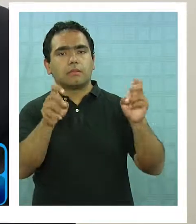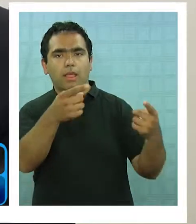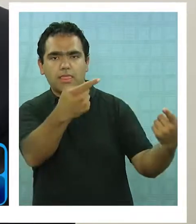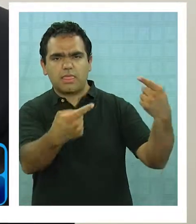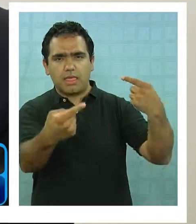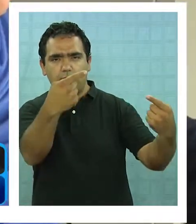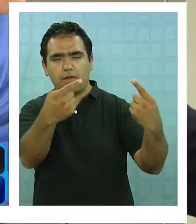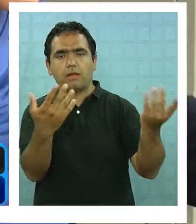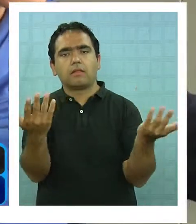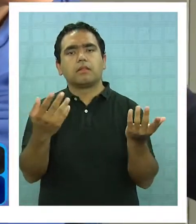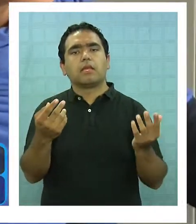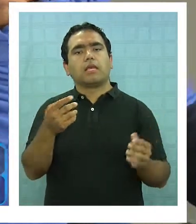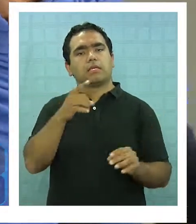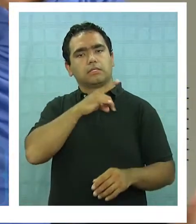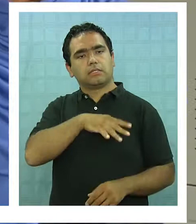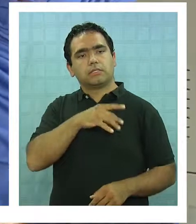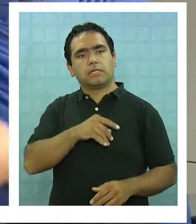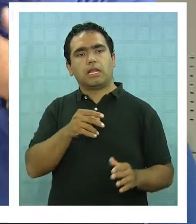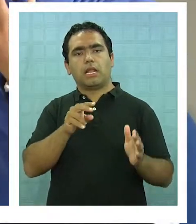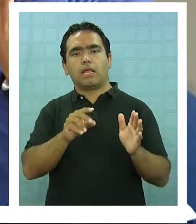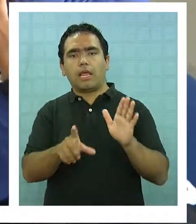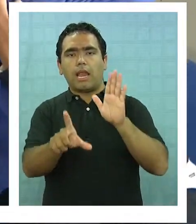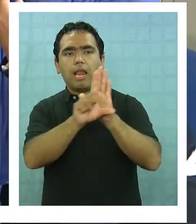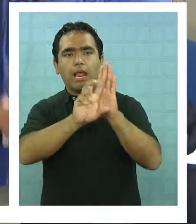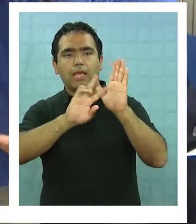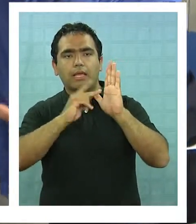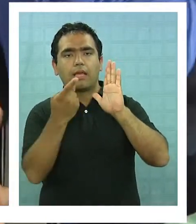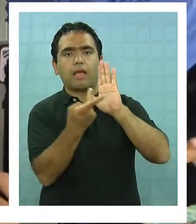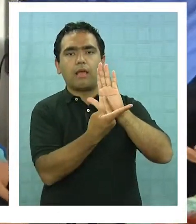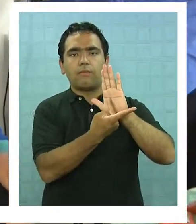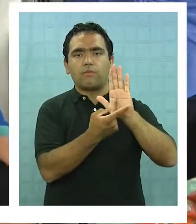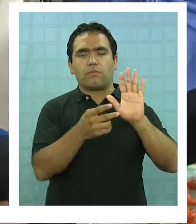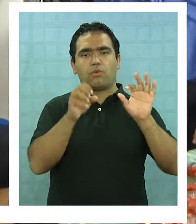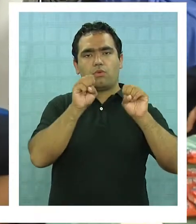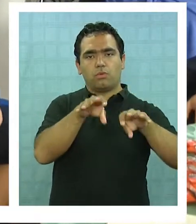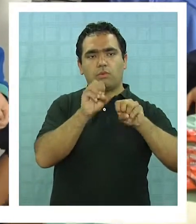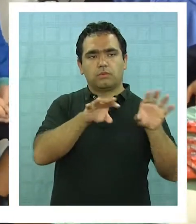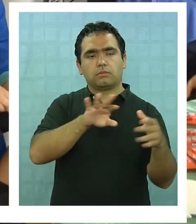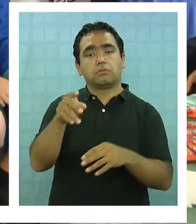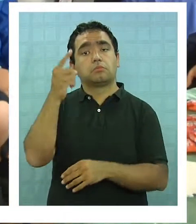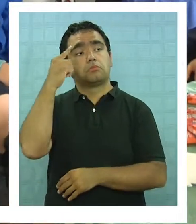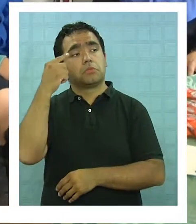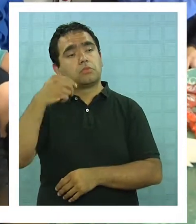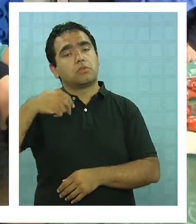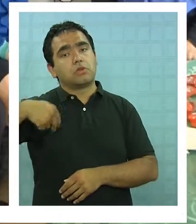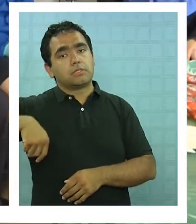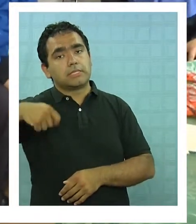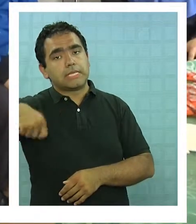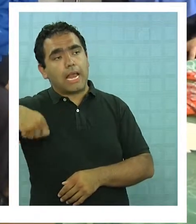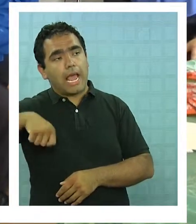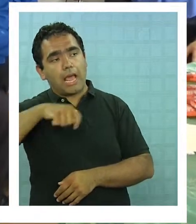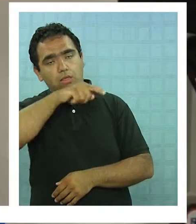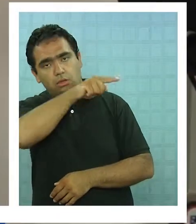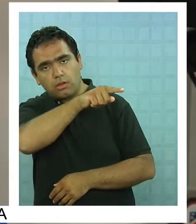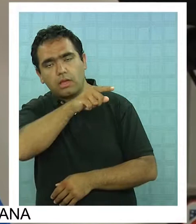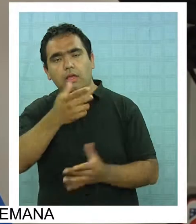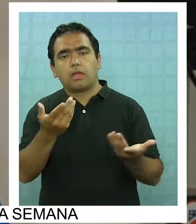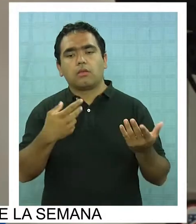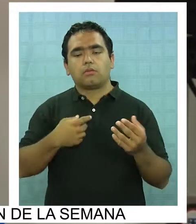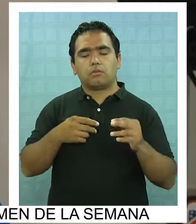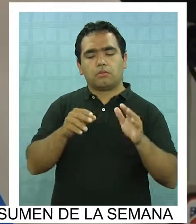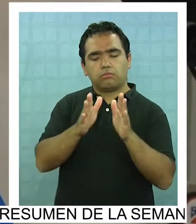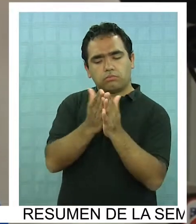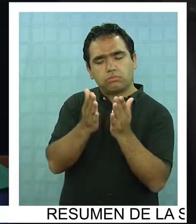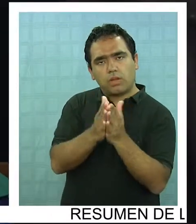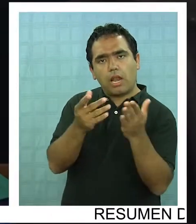desarrollando en Chile sobre la reforma educacional. Yo espero que el Senado profundice la reforma, corrija los